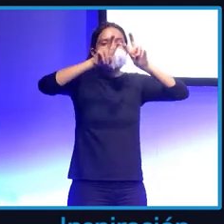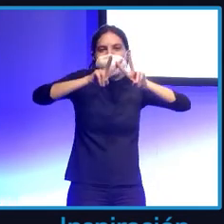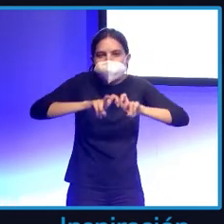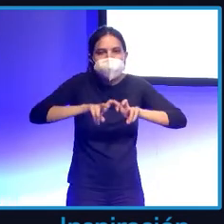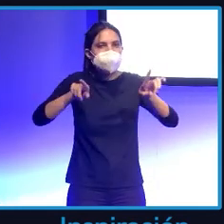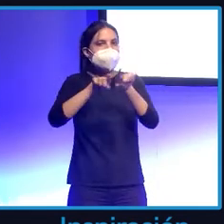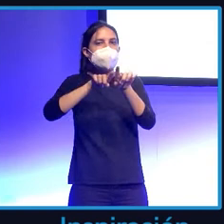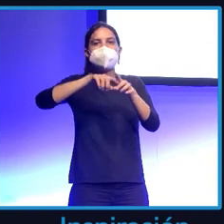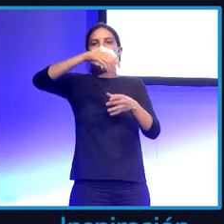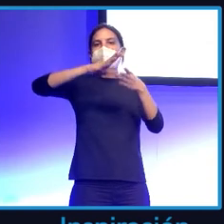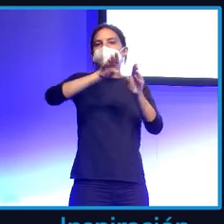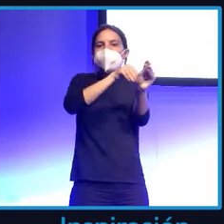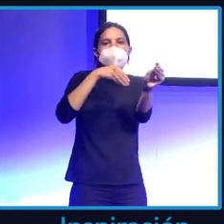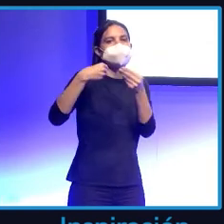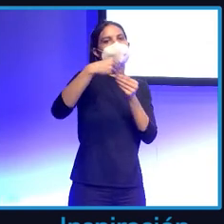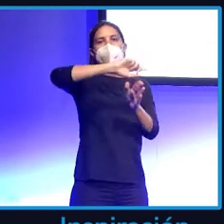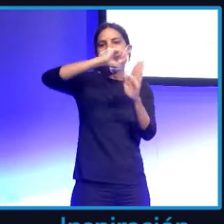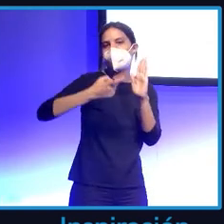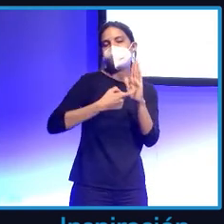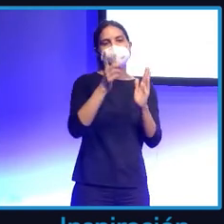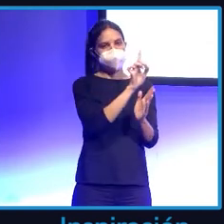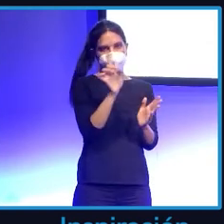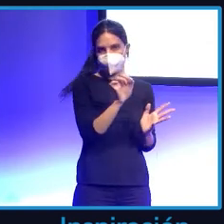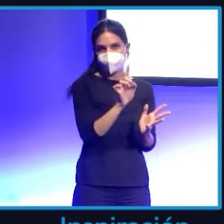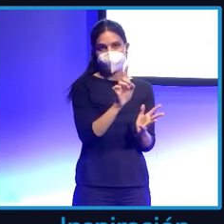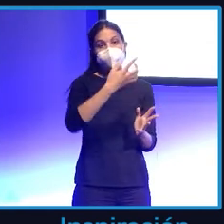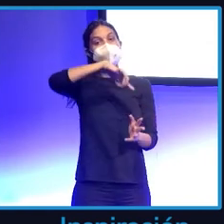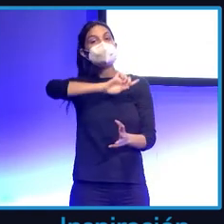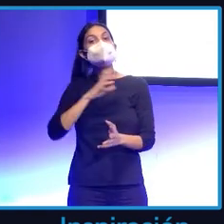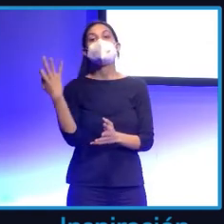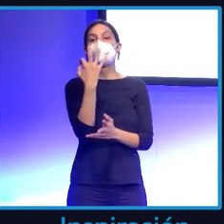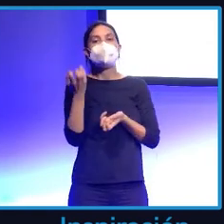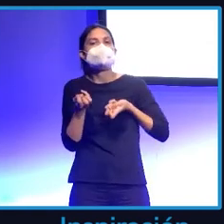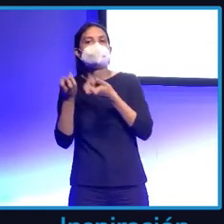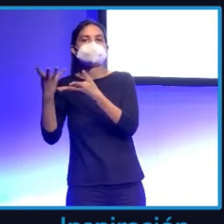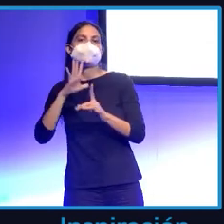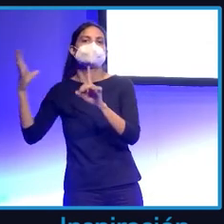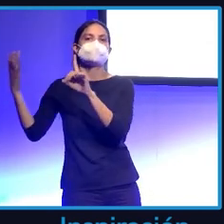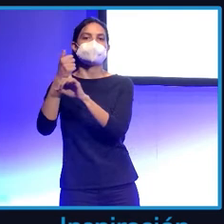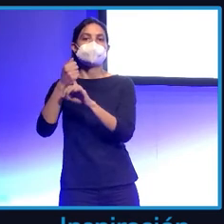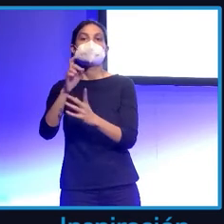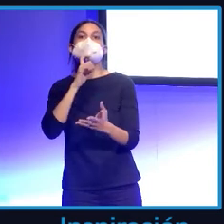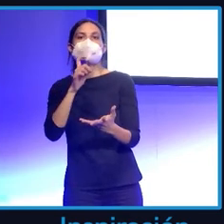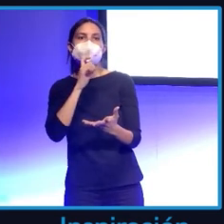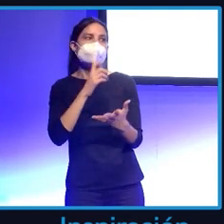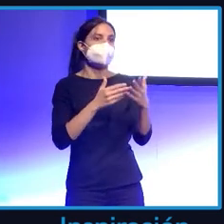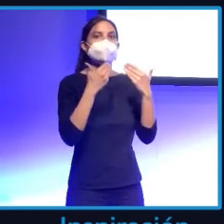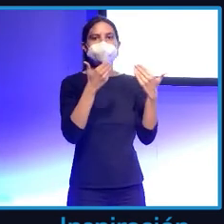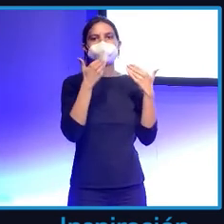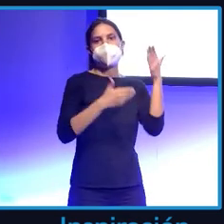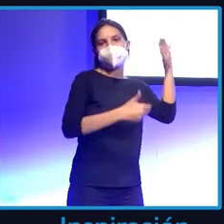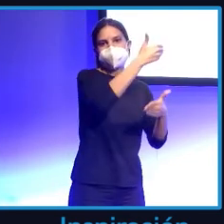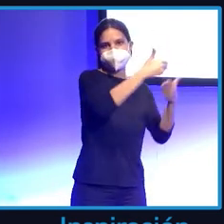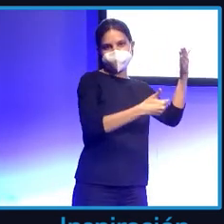toda la documentación judicial, en el caso tenemos que obtener información. Esa información la vamos a obtener con la prensa. Y